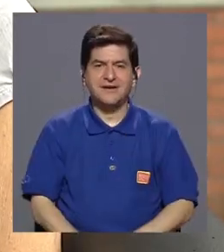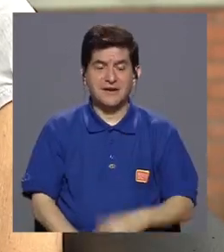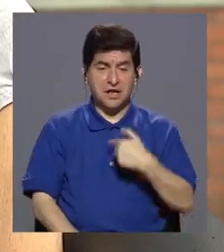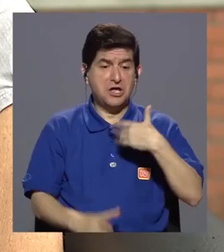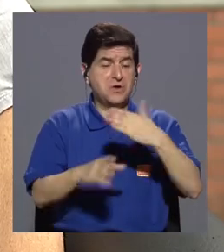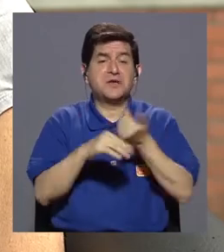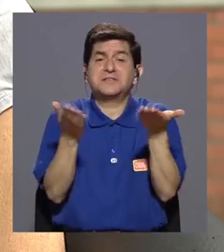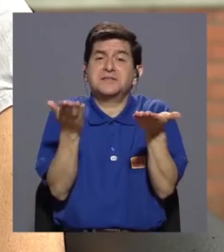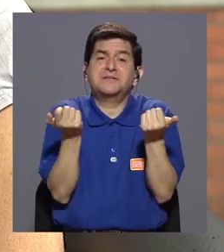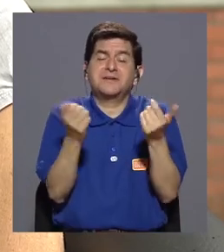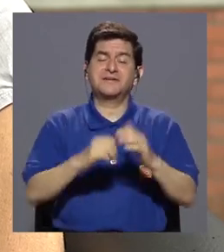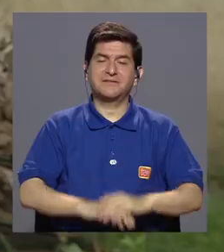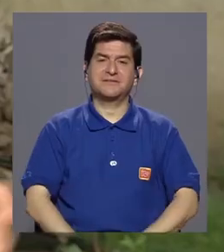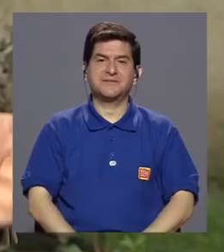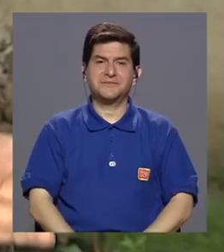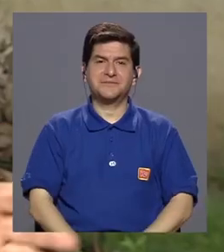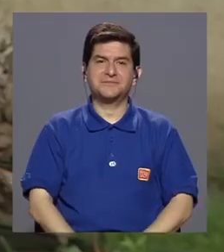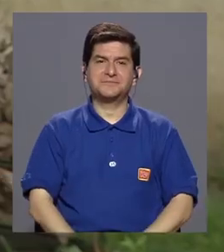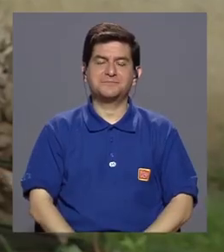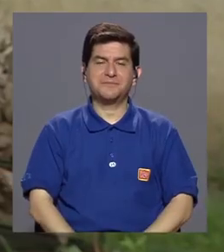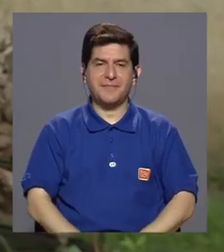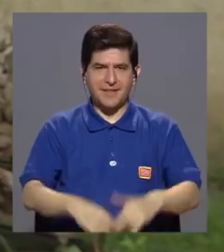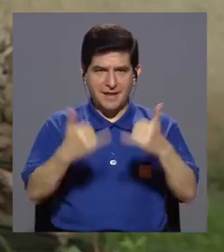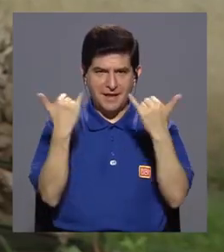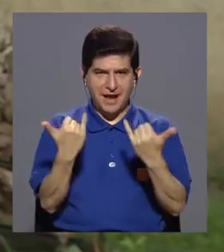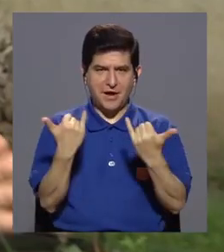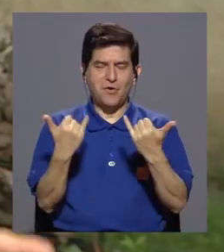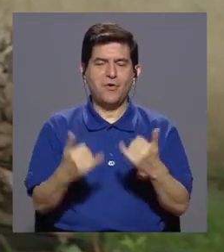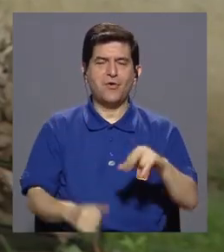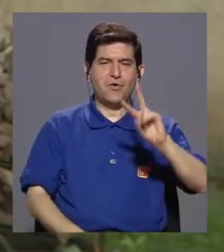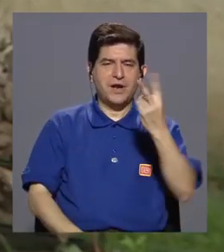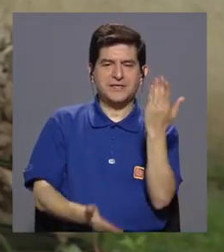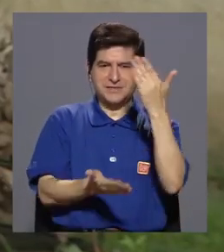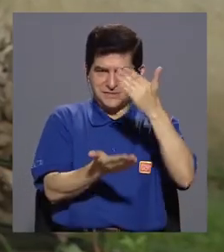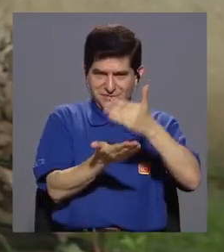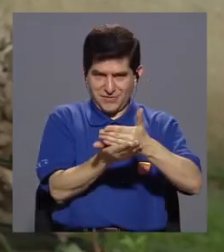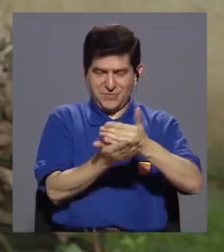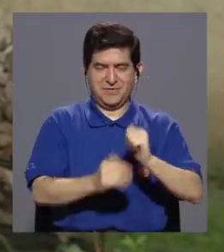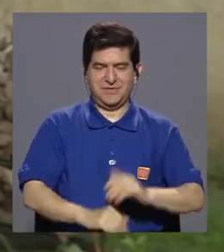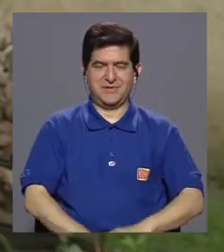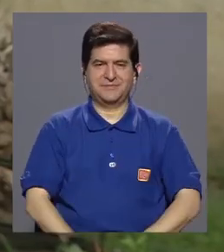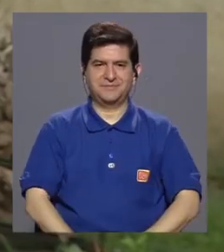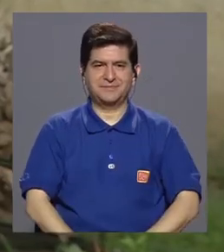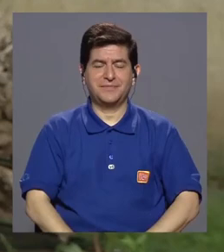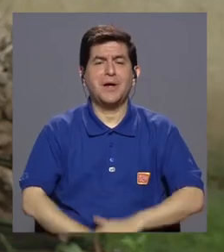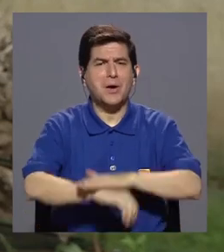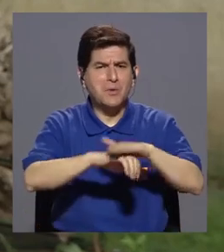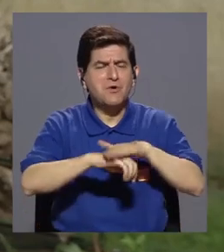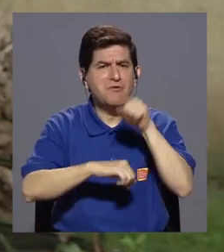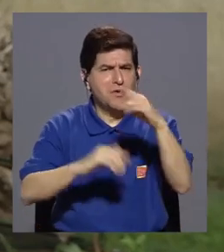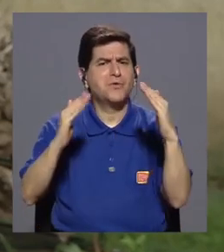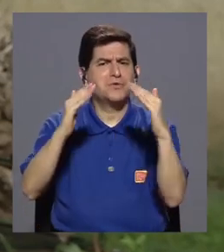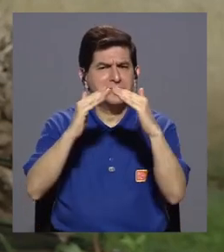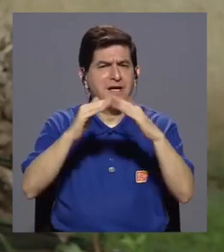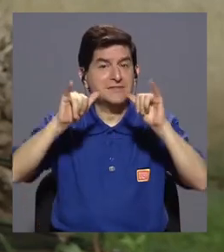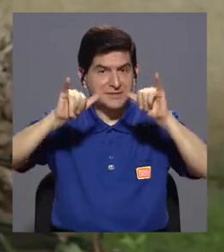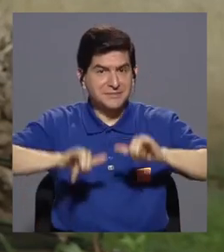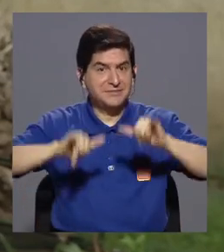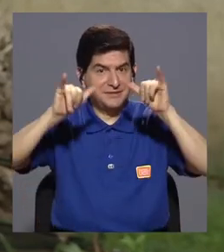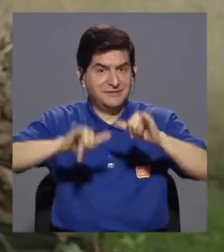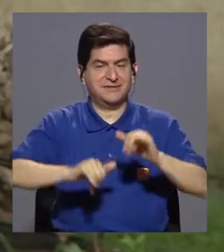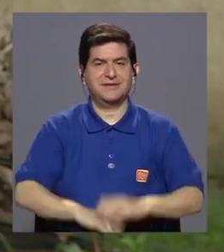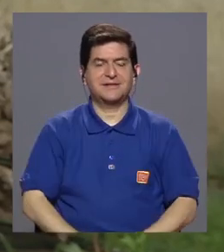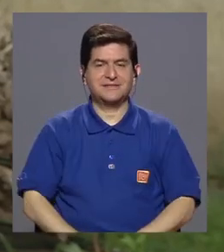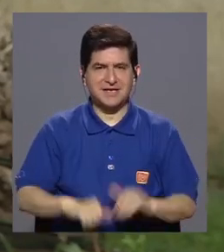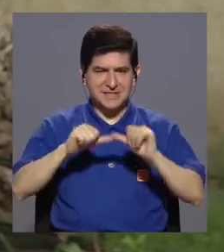lo que quiero hacer. Muy bien. Vamos a hacer una segunda pausa en este momento. Y por favor, en sus hogares, quédense con nosotros.